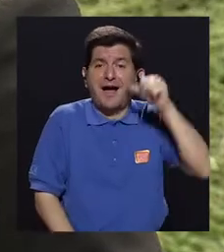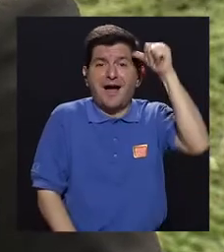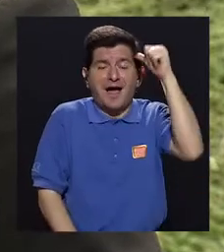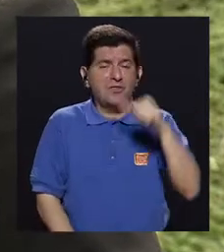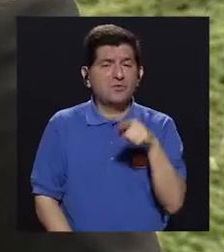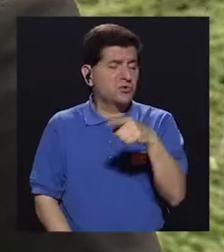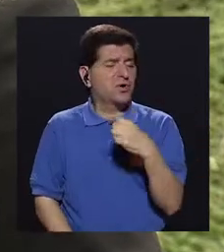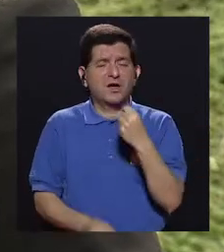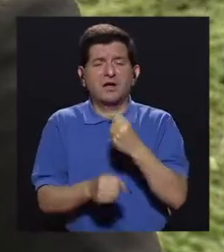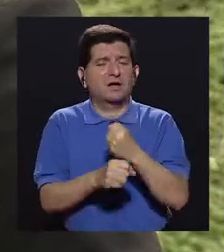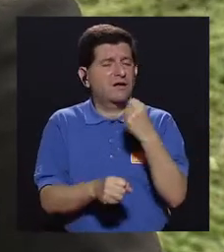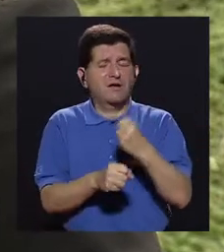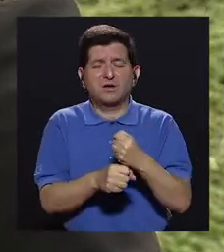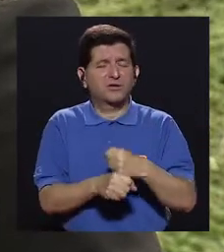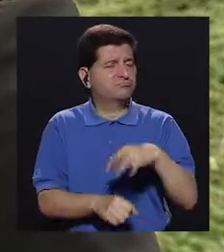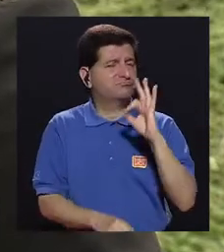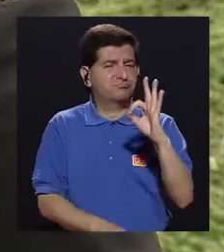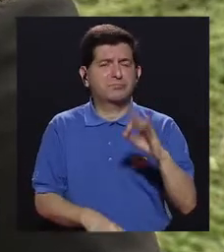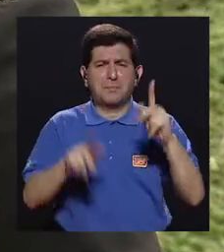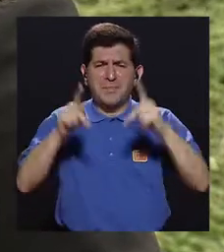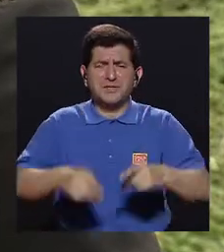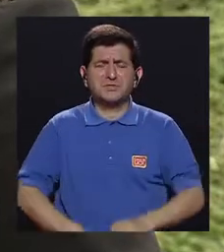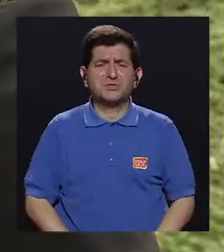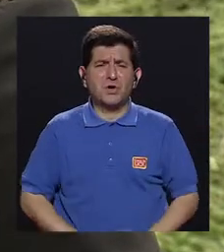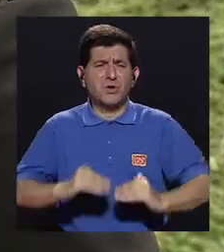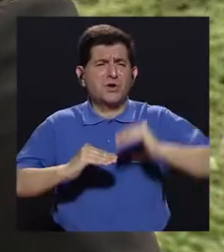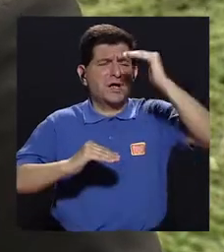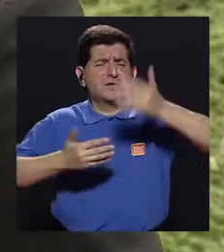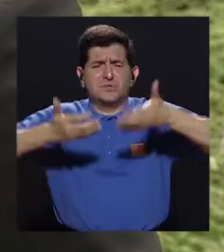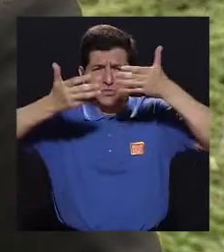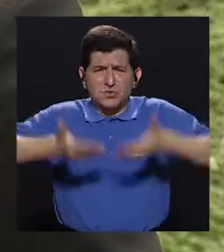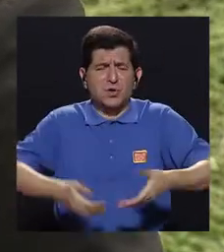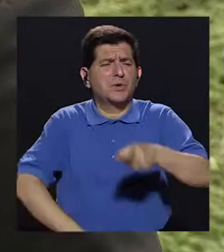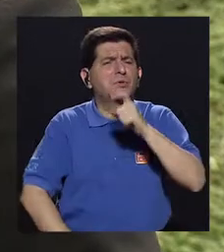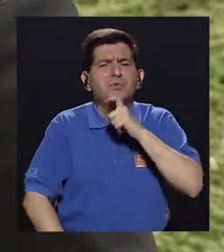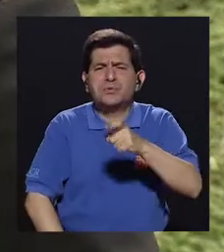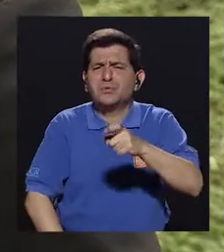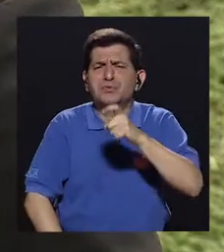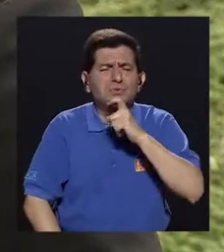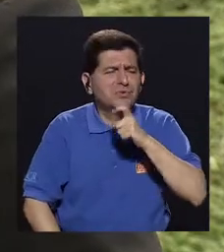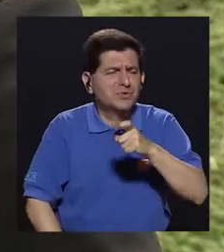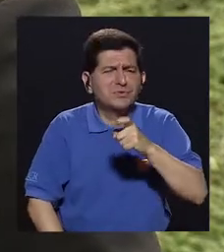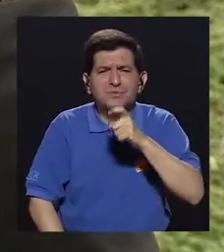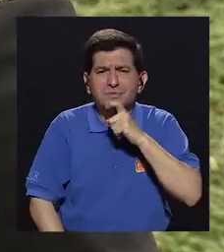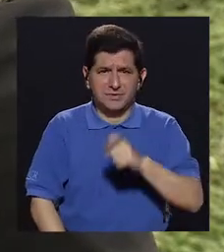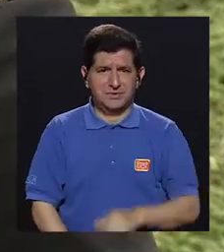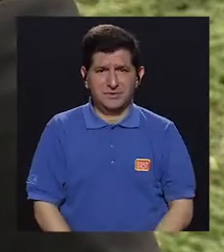a ser adultos poco productivos, ¿verdad? La persona con exceso de peso le cuesta más